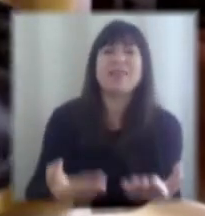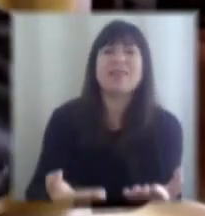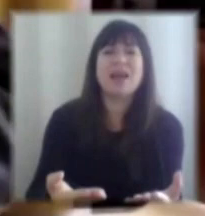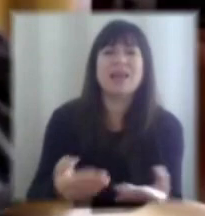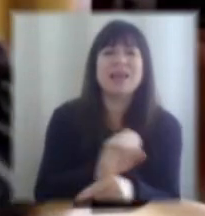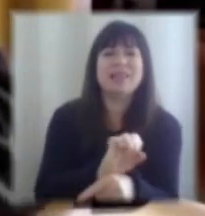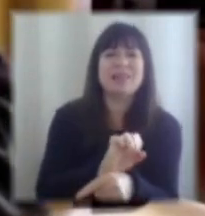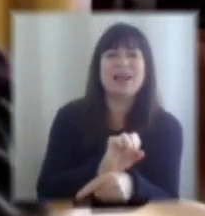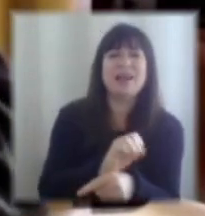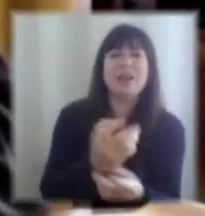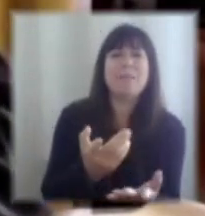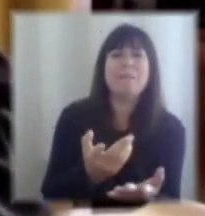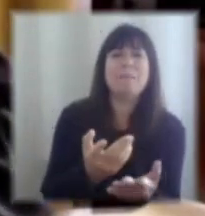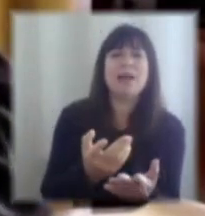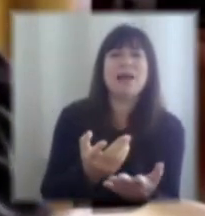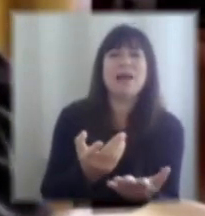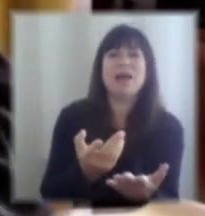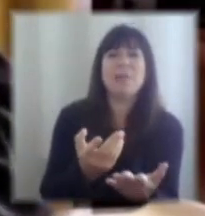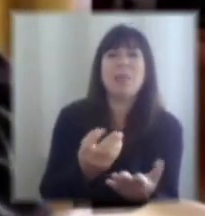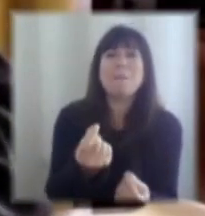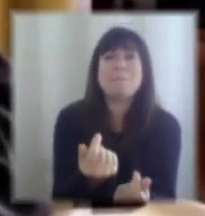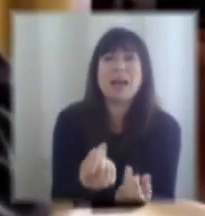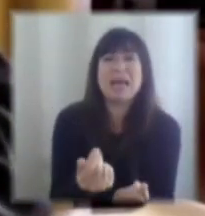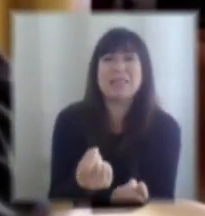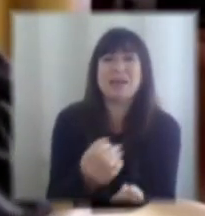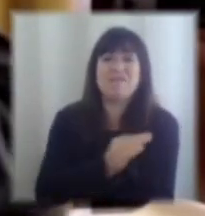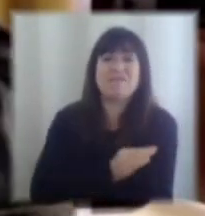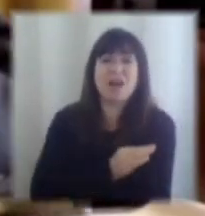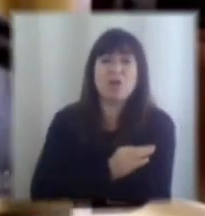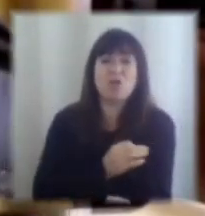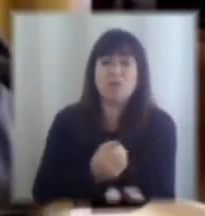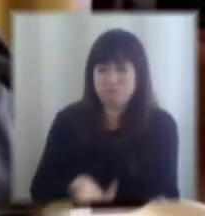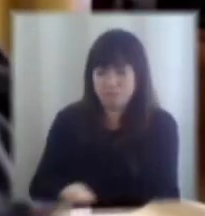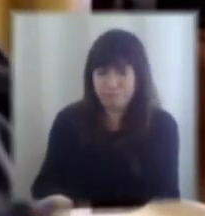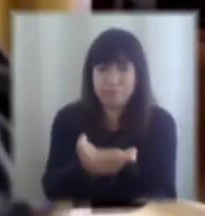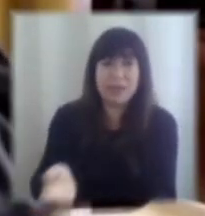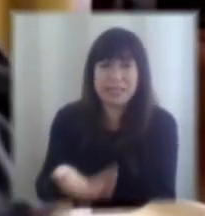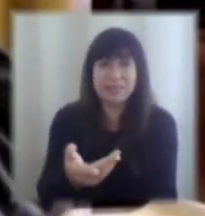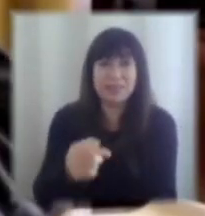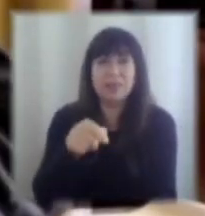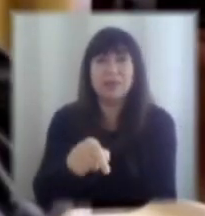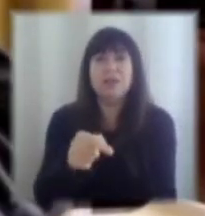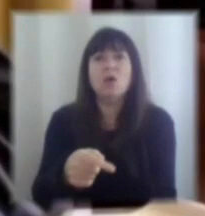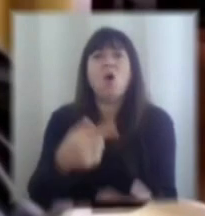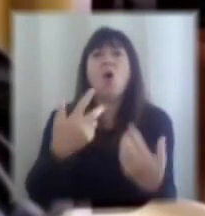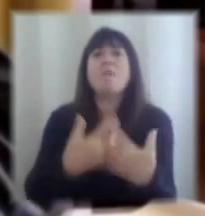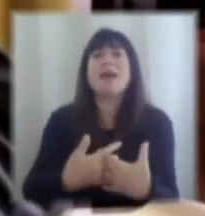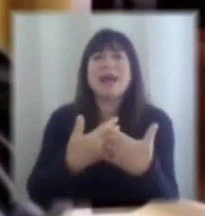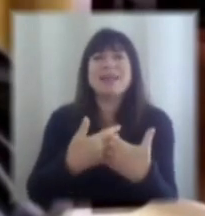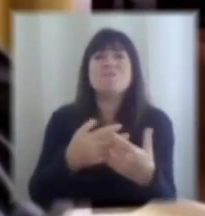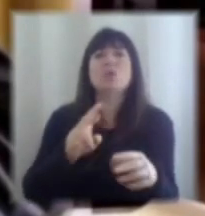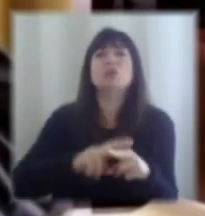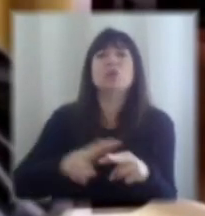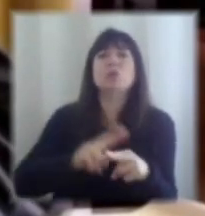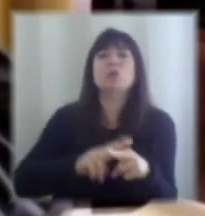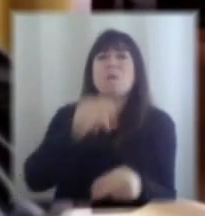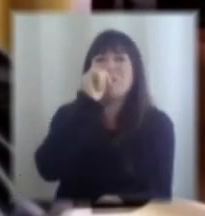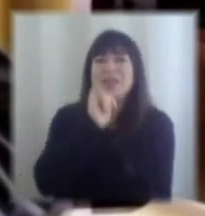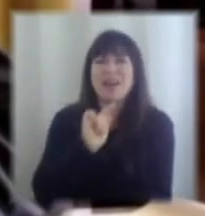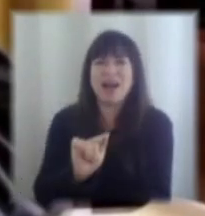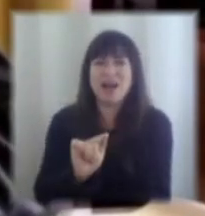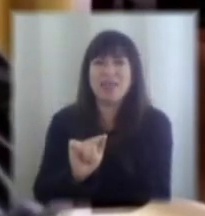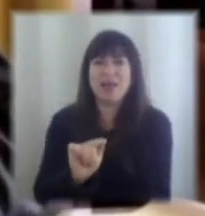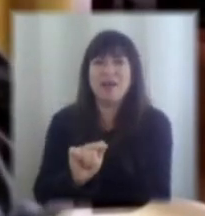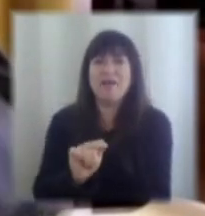para que el crédito fluya a aquella empresa solvente de mecanismos de solución privada bonos